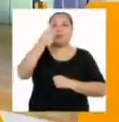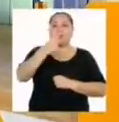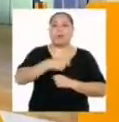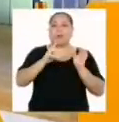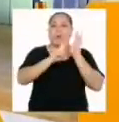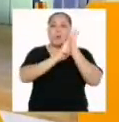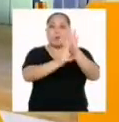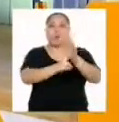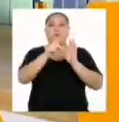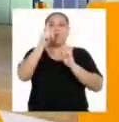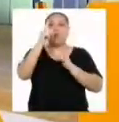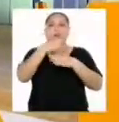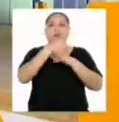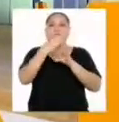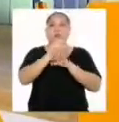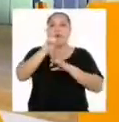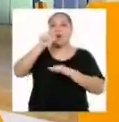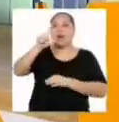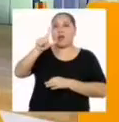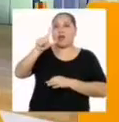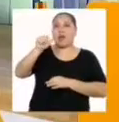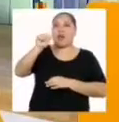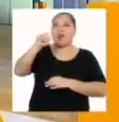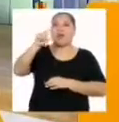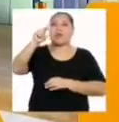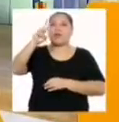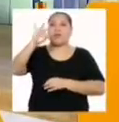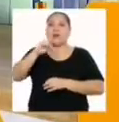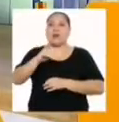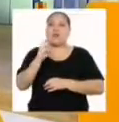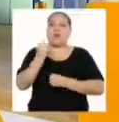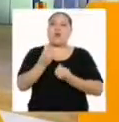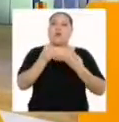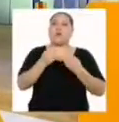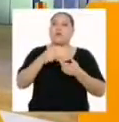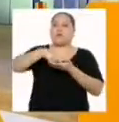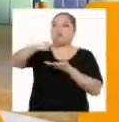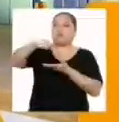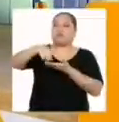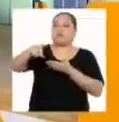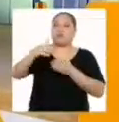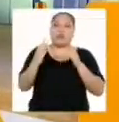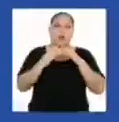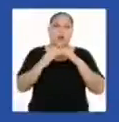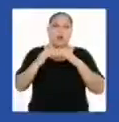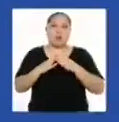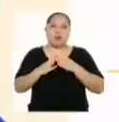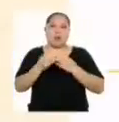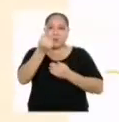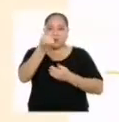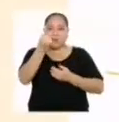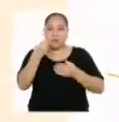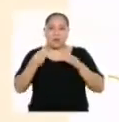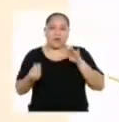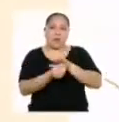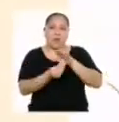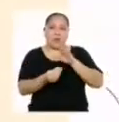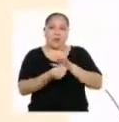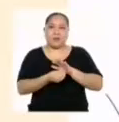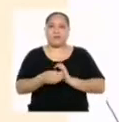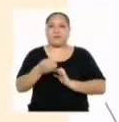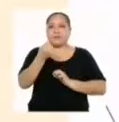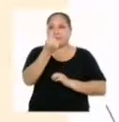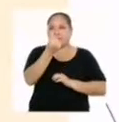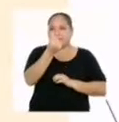mediante una expresión algebraica la relación entre la cantidad de envíos a domicilio y el ingreso en soles. Ingreso en